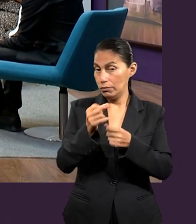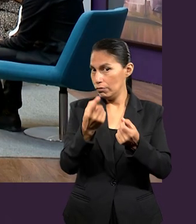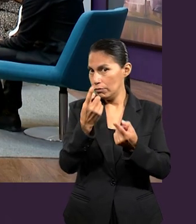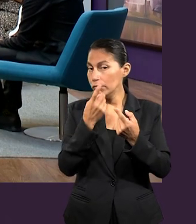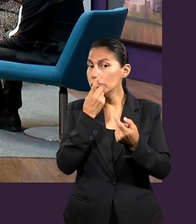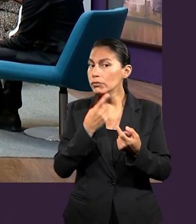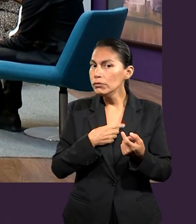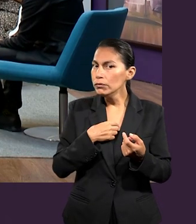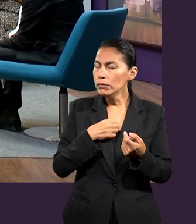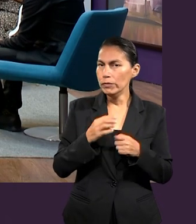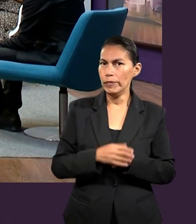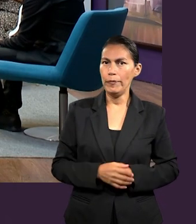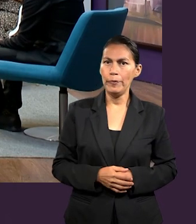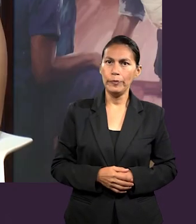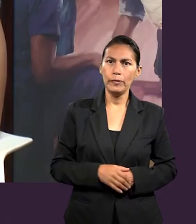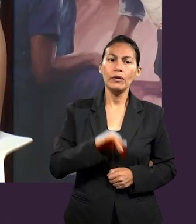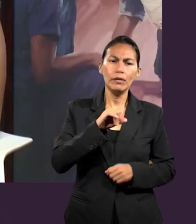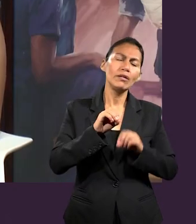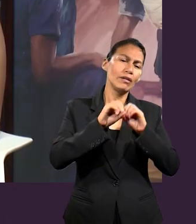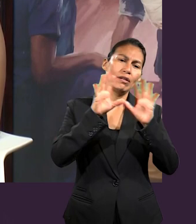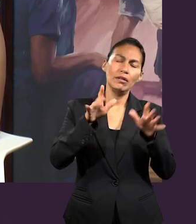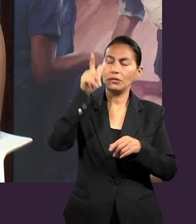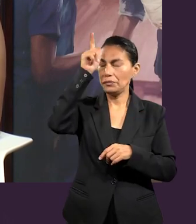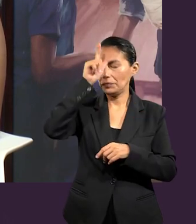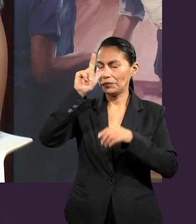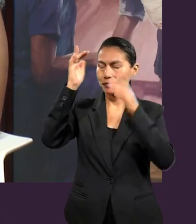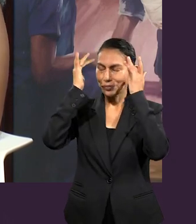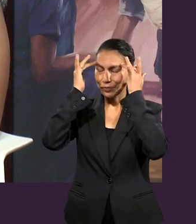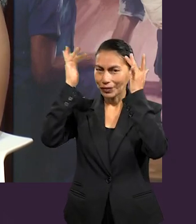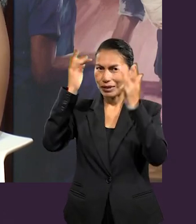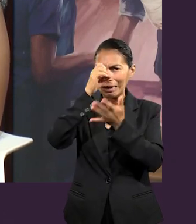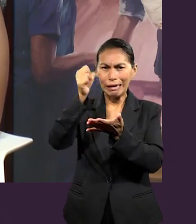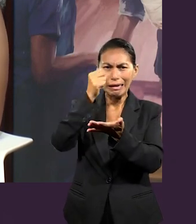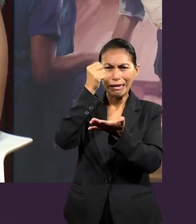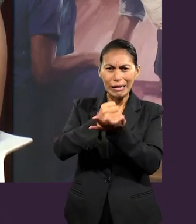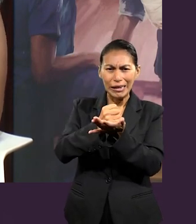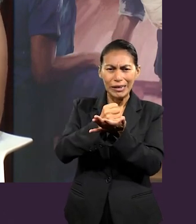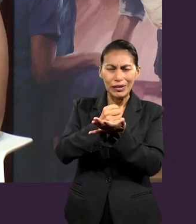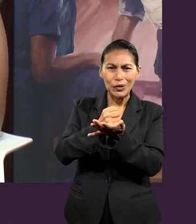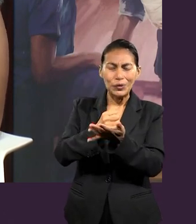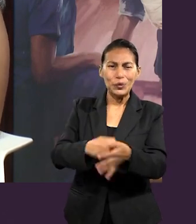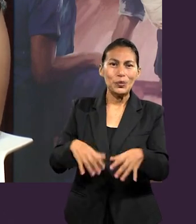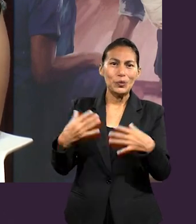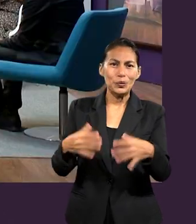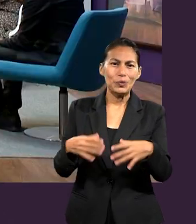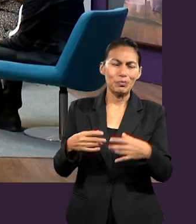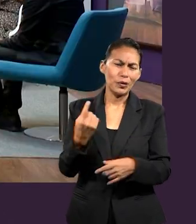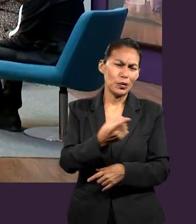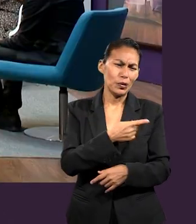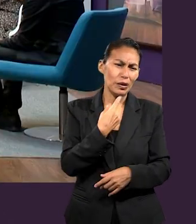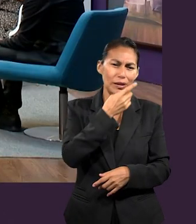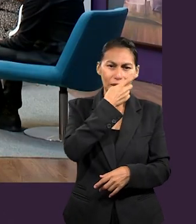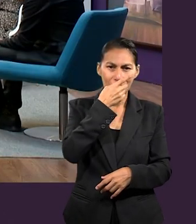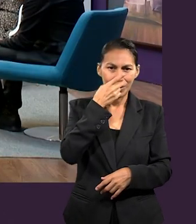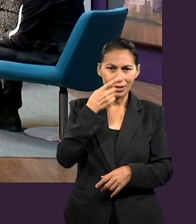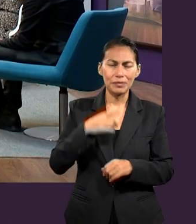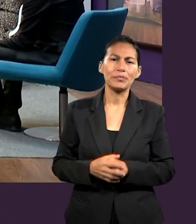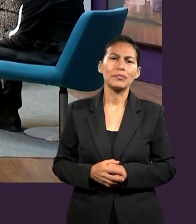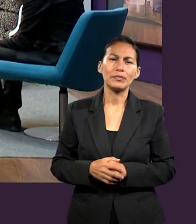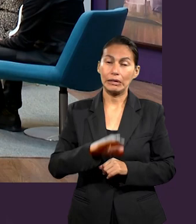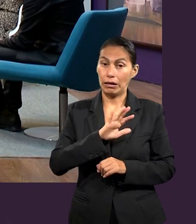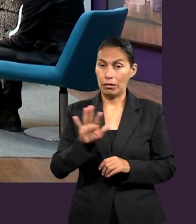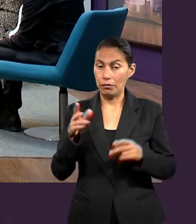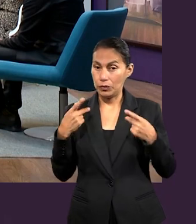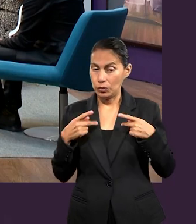tiene un comentario especial? Claro, el Espíritu Santo, sello y anticipo. Kenneth, nosotros estudiamos odontología y ya